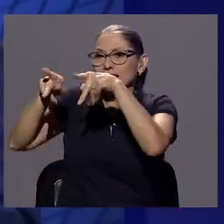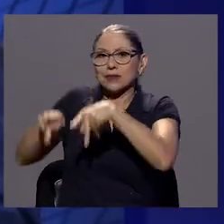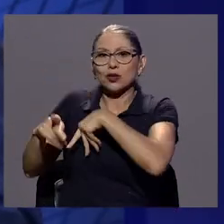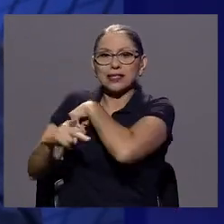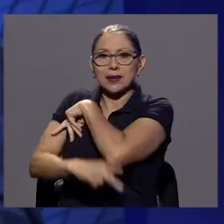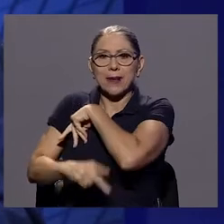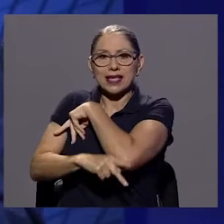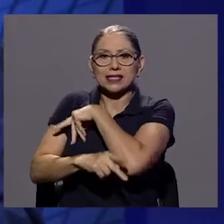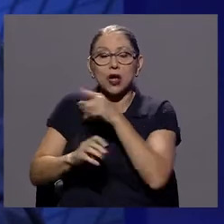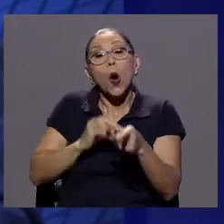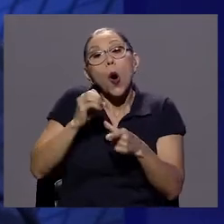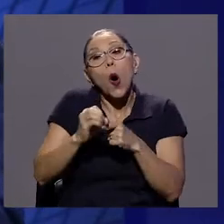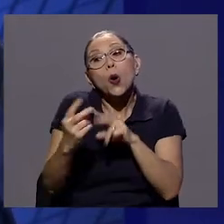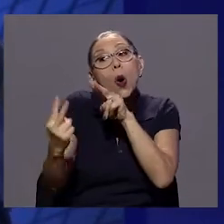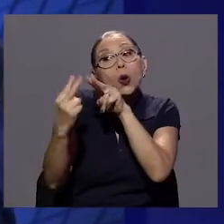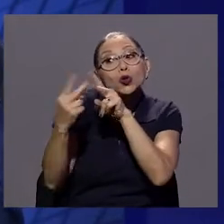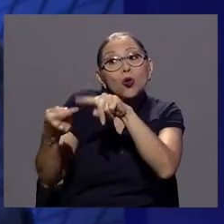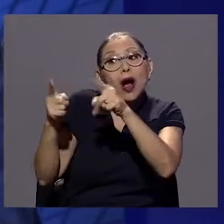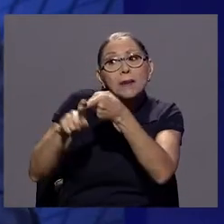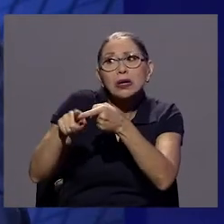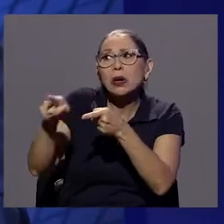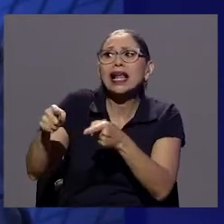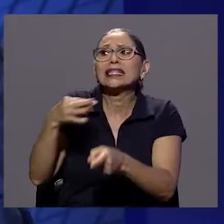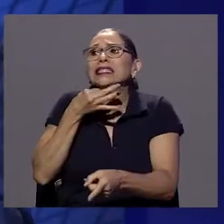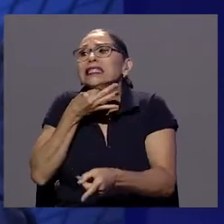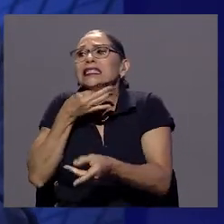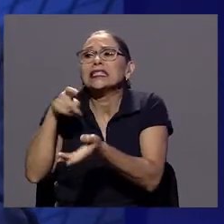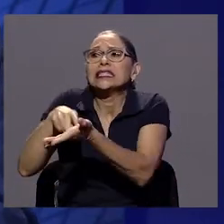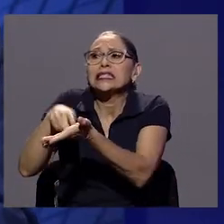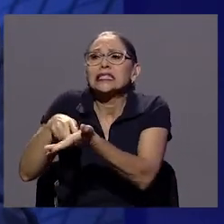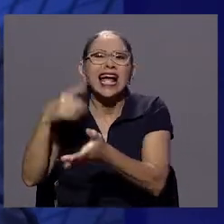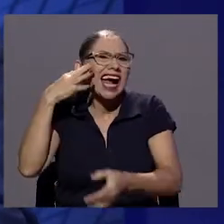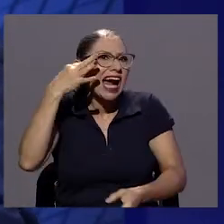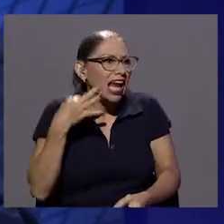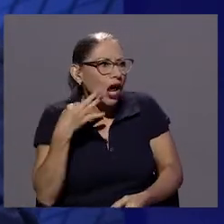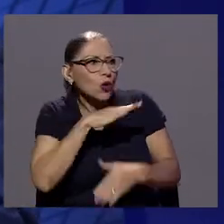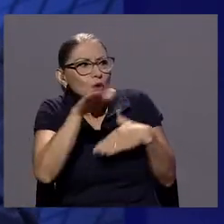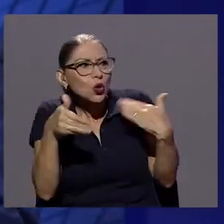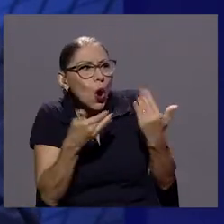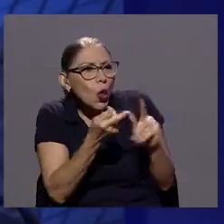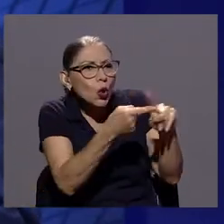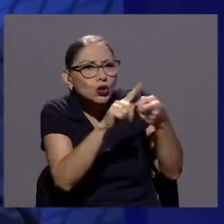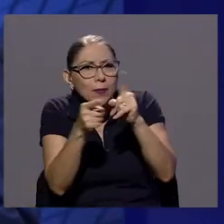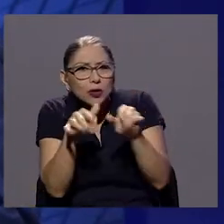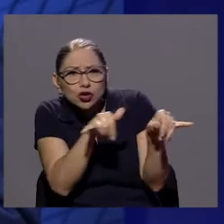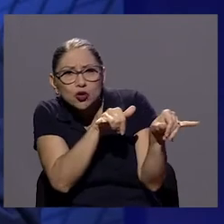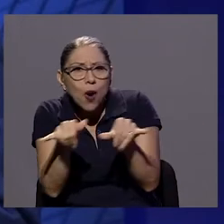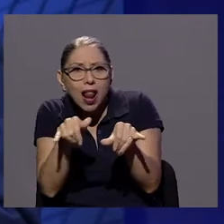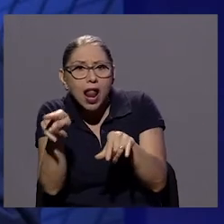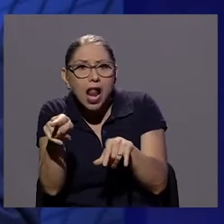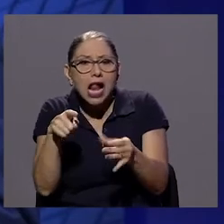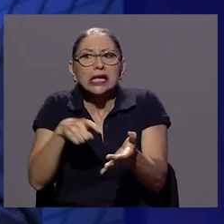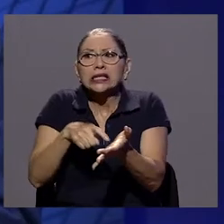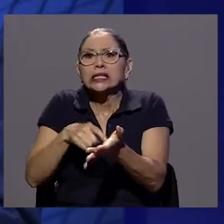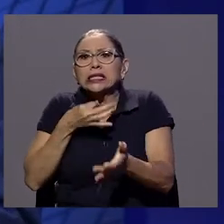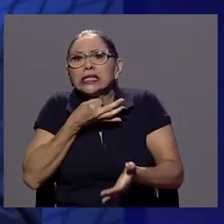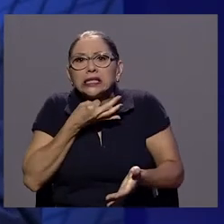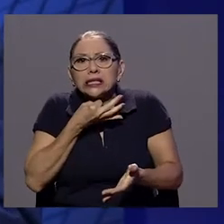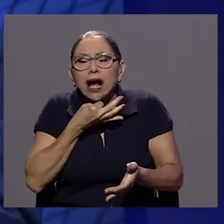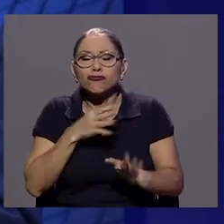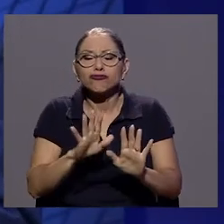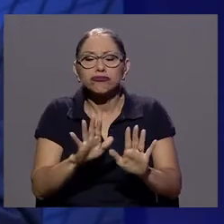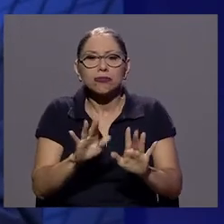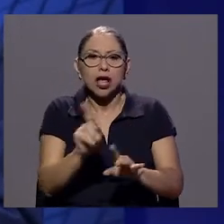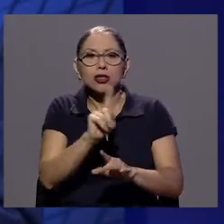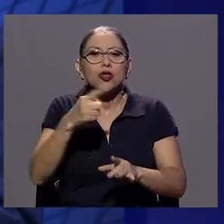está tremendamente enjaranado y pienso que todos los demás amigos están igualmente enjaranados en el país. Y lo que nos hemos propuesto